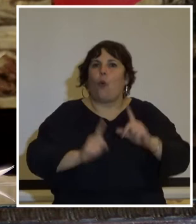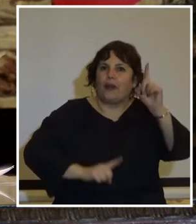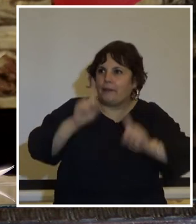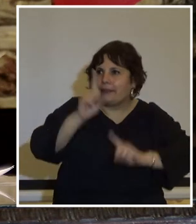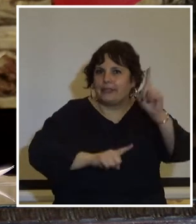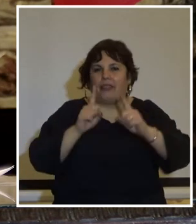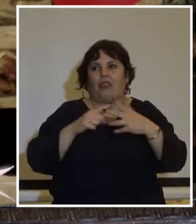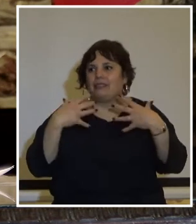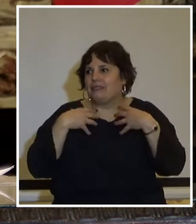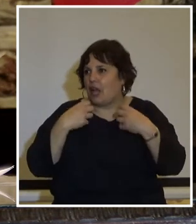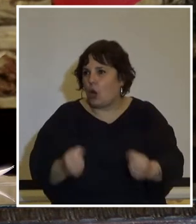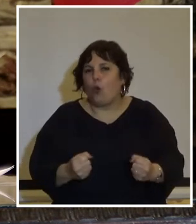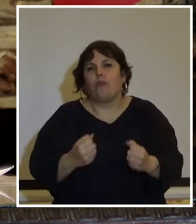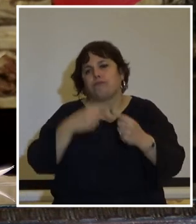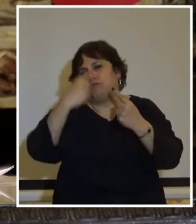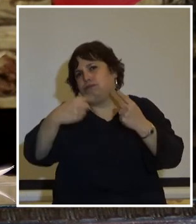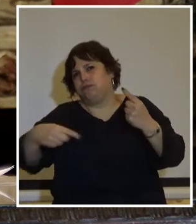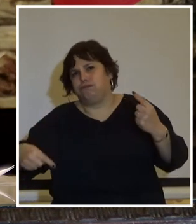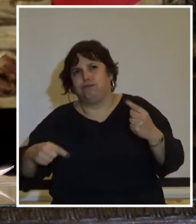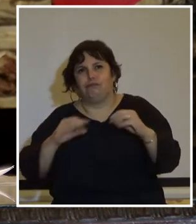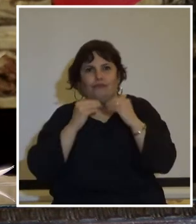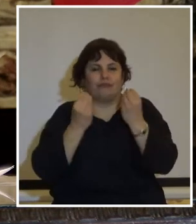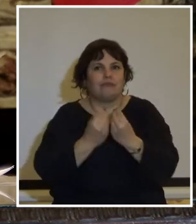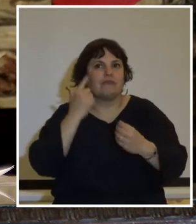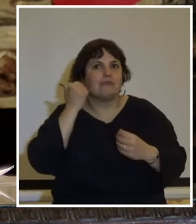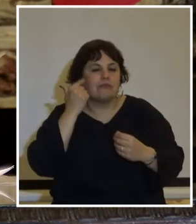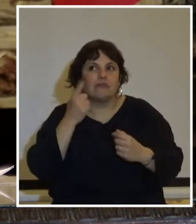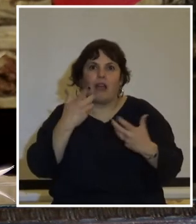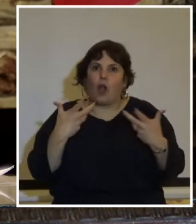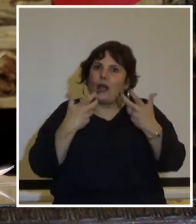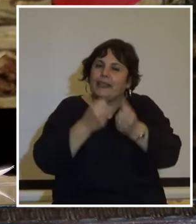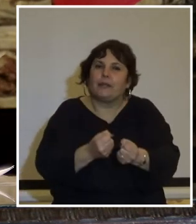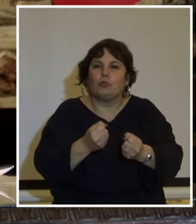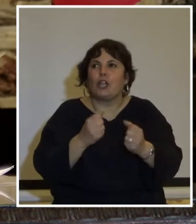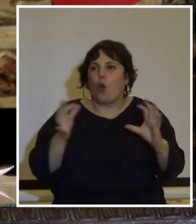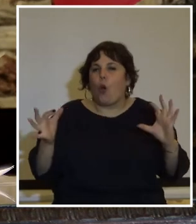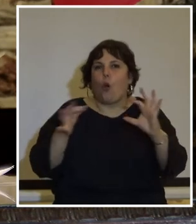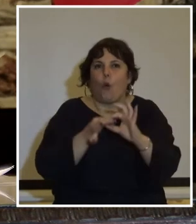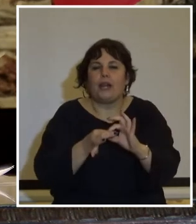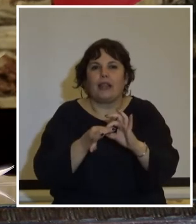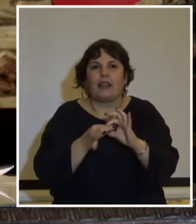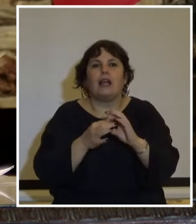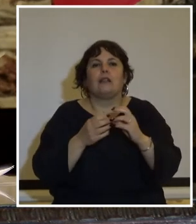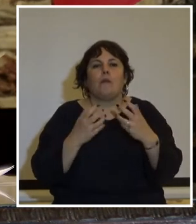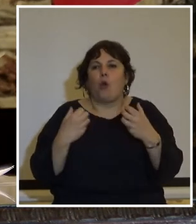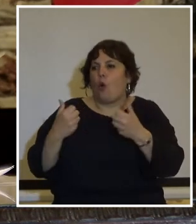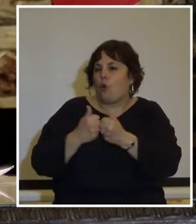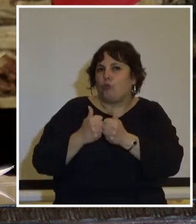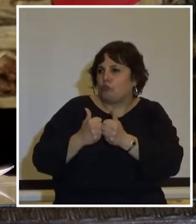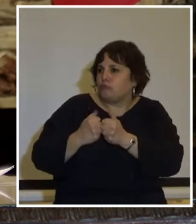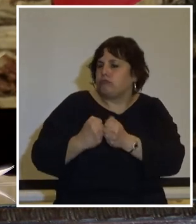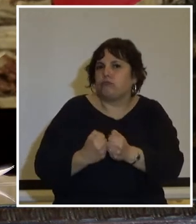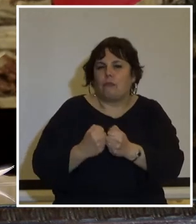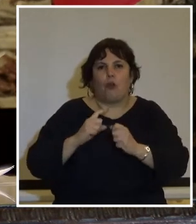la huelga de la salud por nombrar alguna de todas estas experiencias que contribuyeron a forjar la unidad y cohesión de los trabajadores